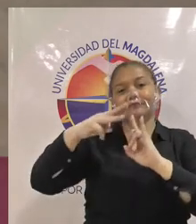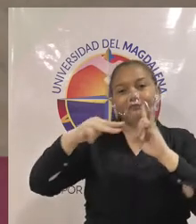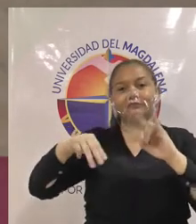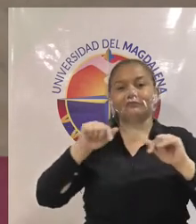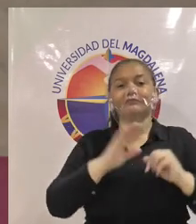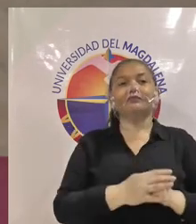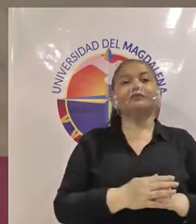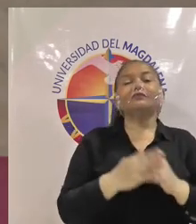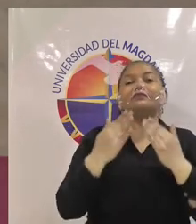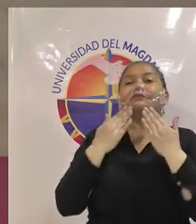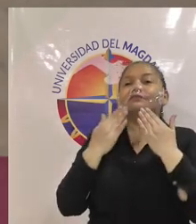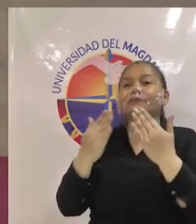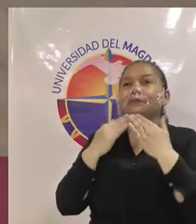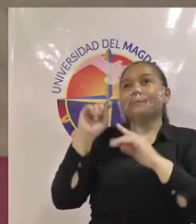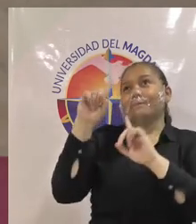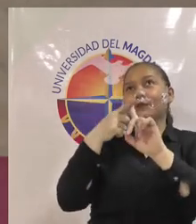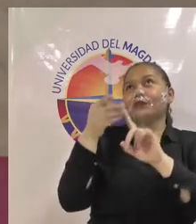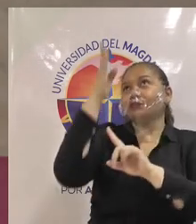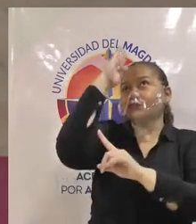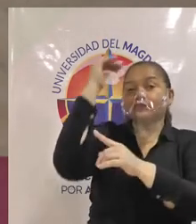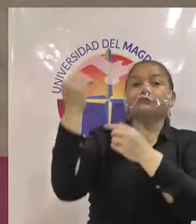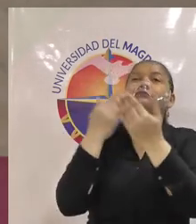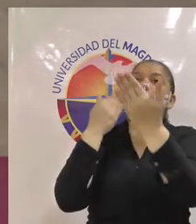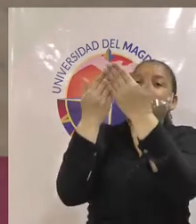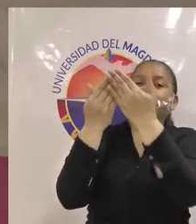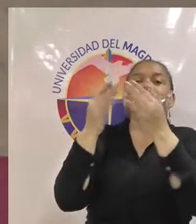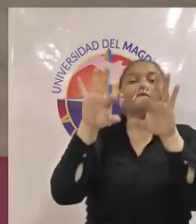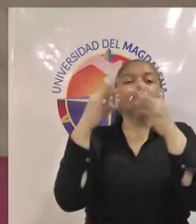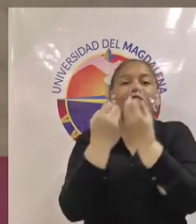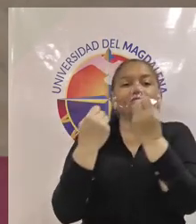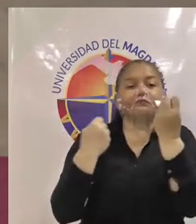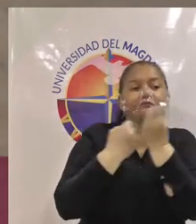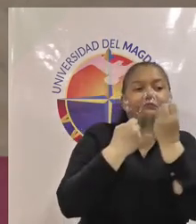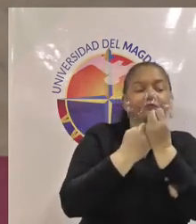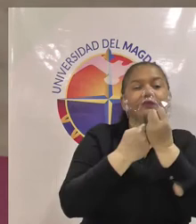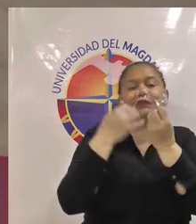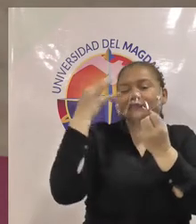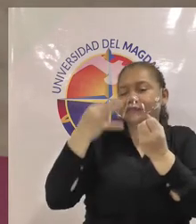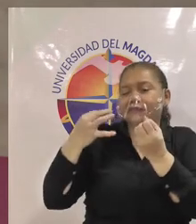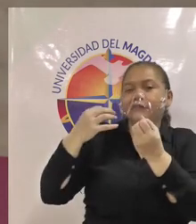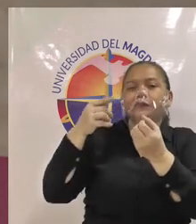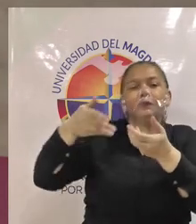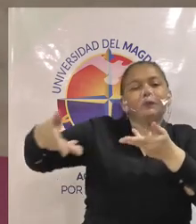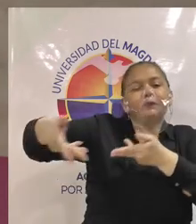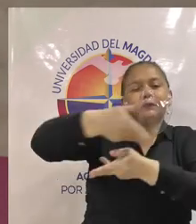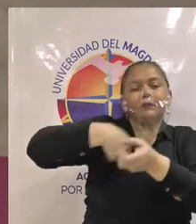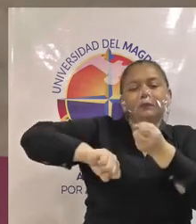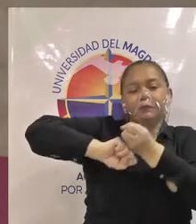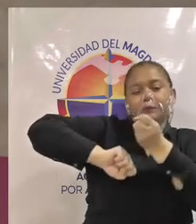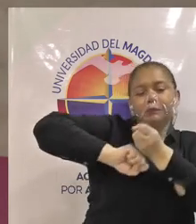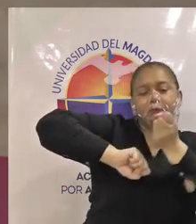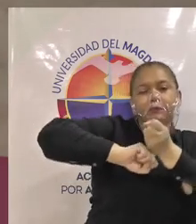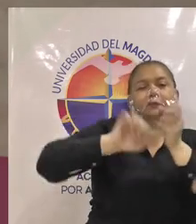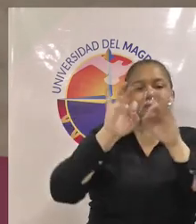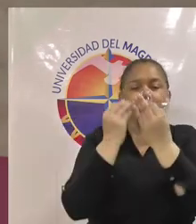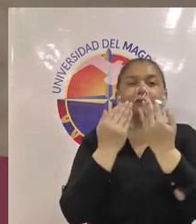darle las gracias primero que todo a Dios y a mi familia porque siempre están dándome el apoyo en estos procesos